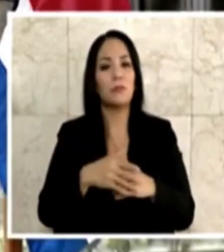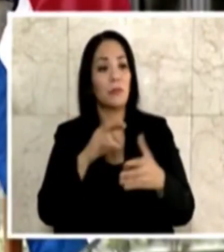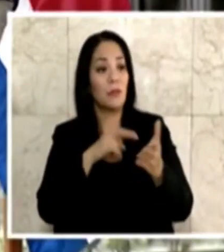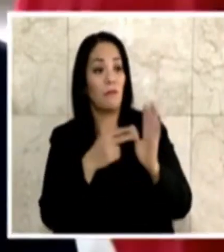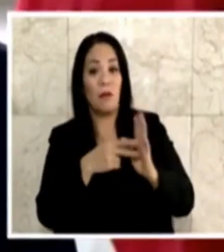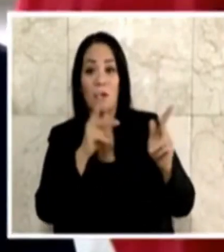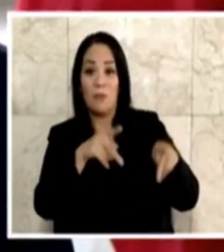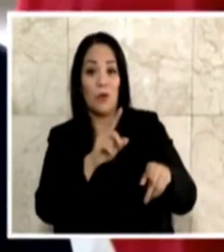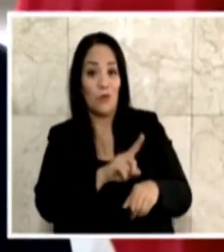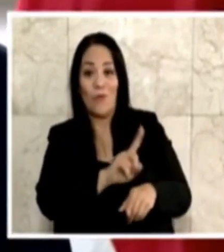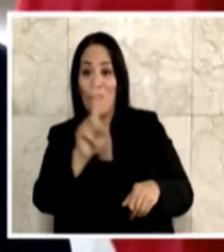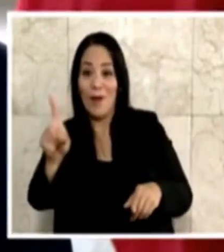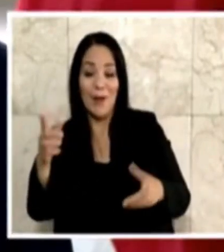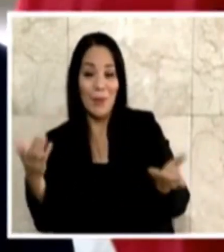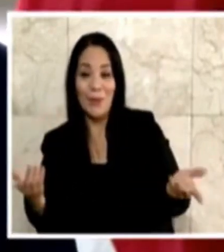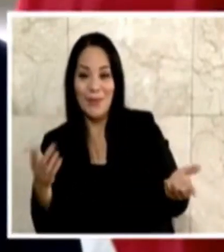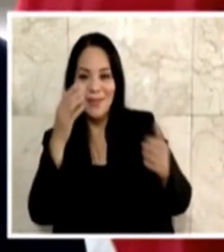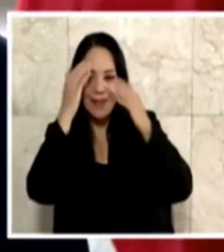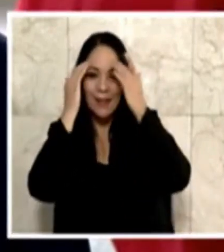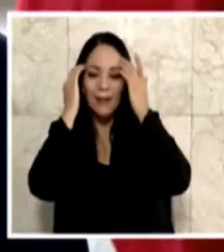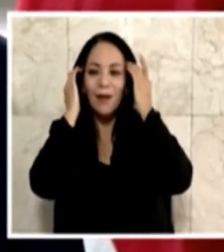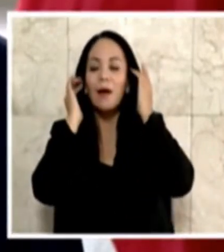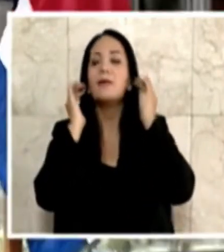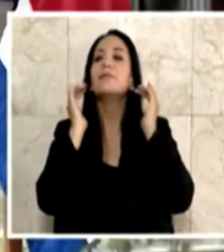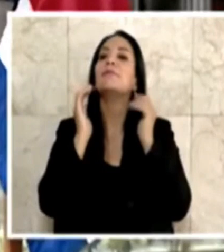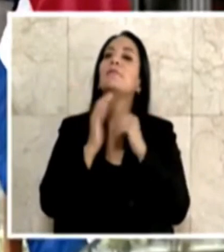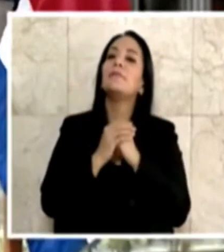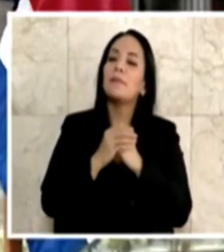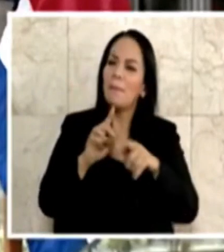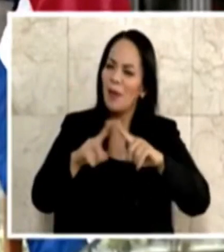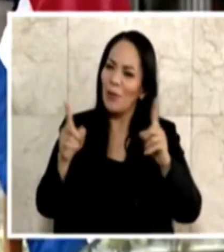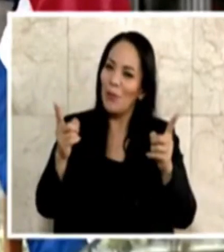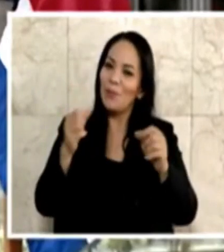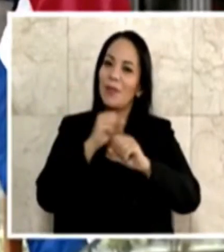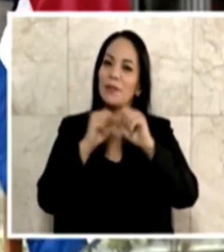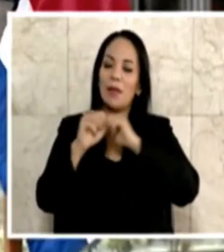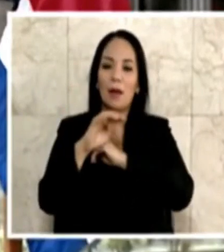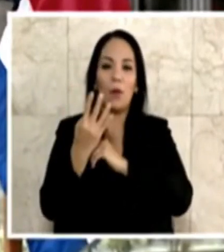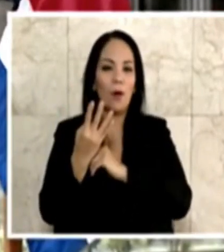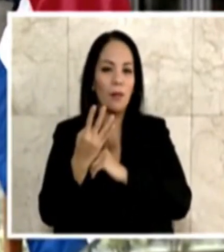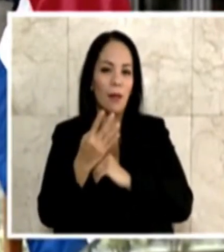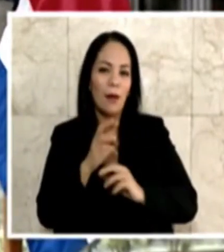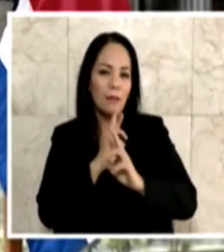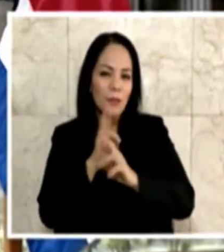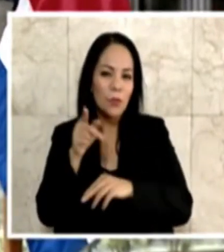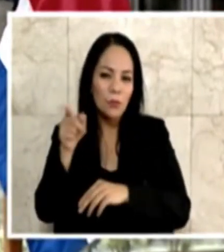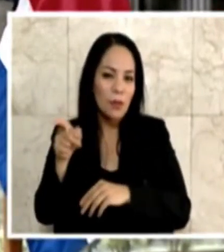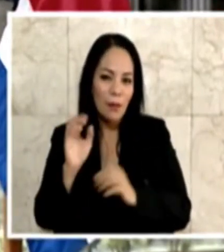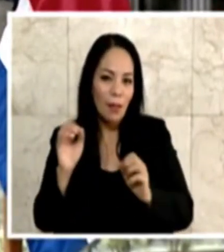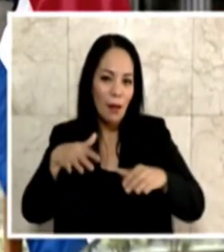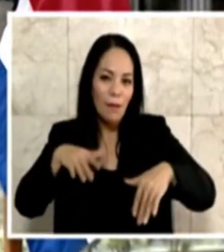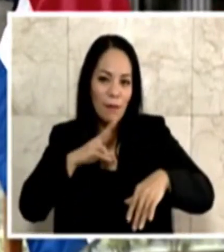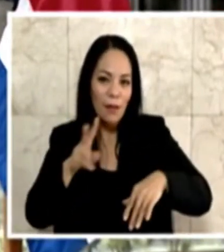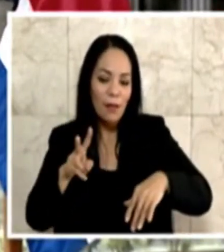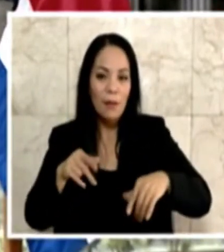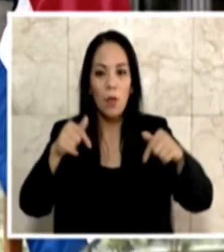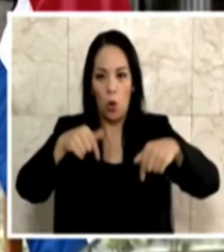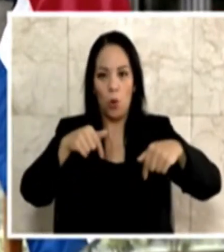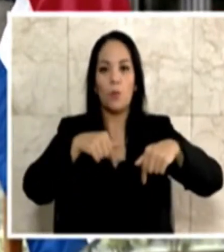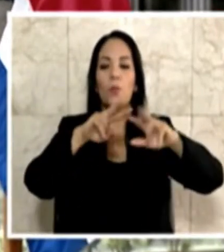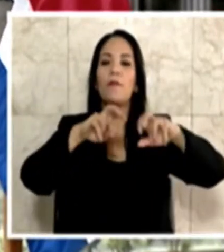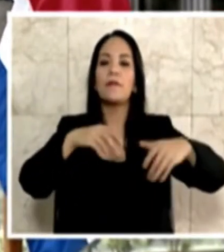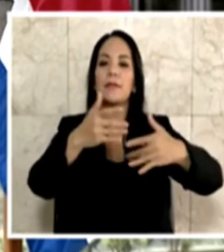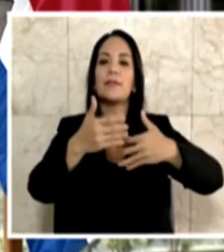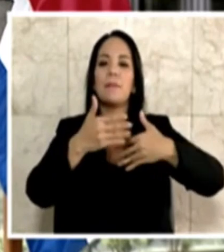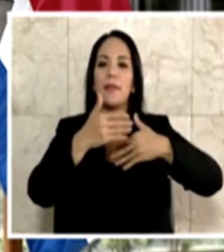presentarse a decir, me dañaron, tengo interés. Sí, señor. Pero la Sala Constitucional no le ha contestado a usted sobre los 200 Hoy reviso el expediente,